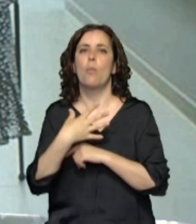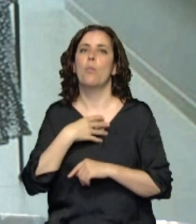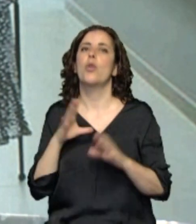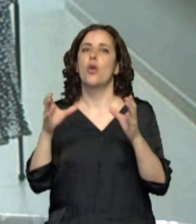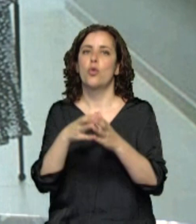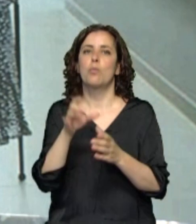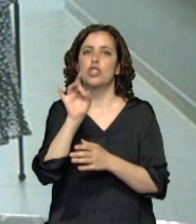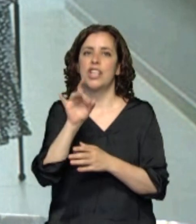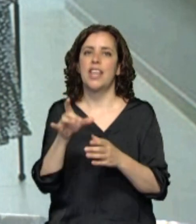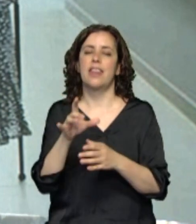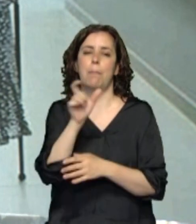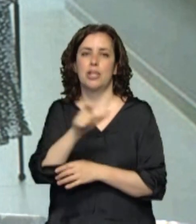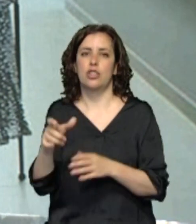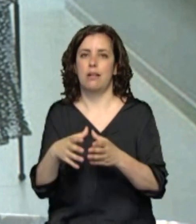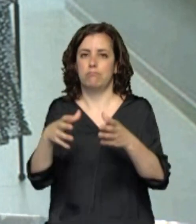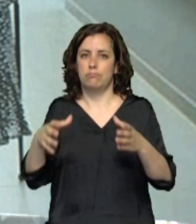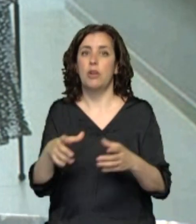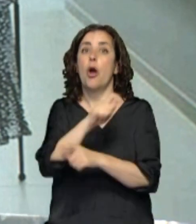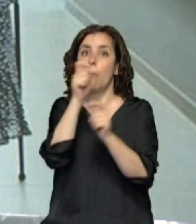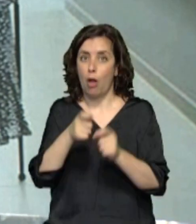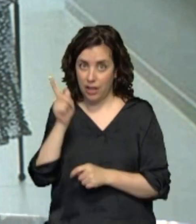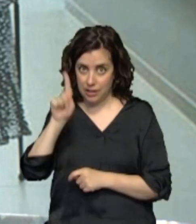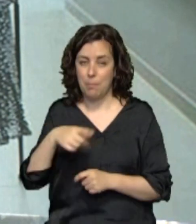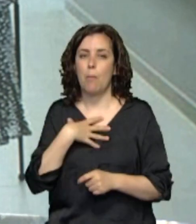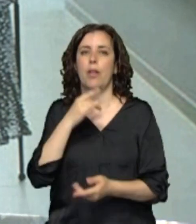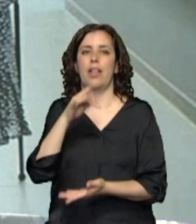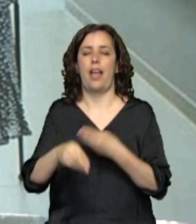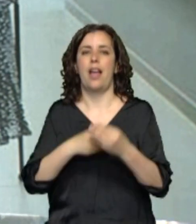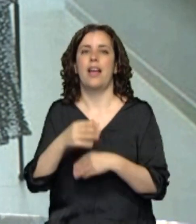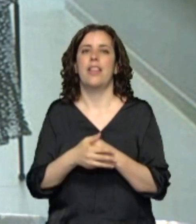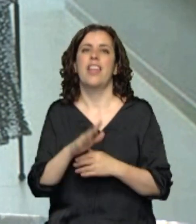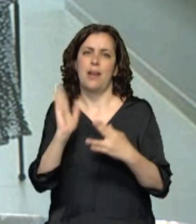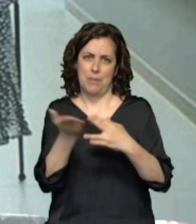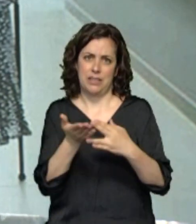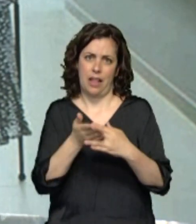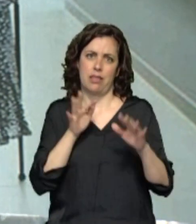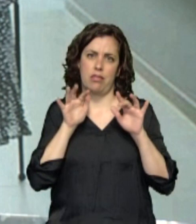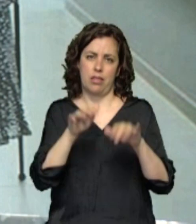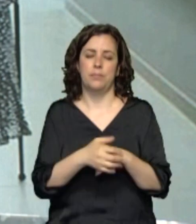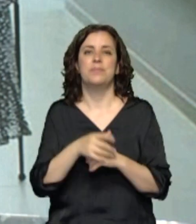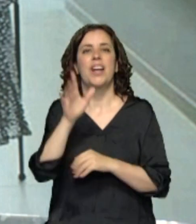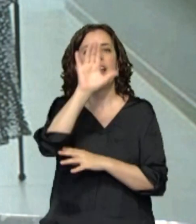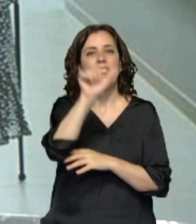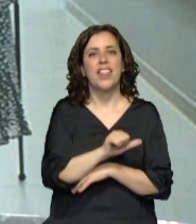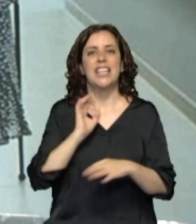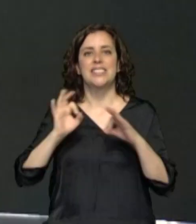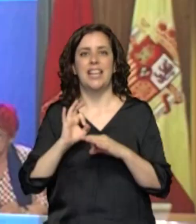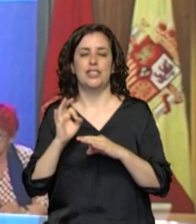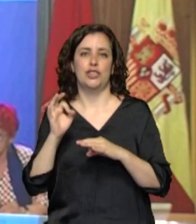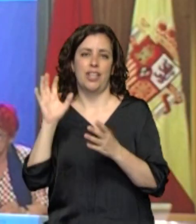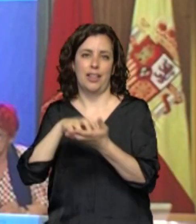de hasta 15 personas. Se podrán celebrar bodas con aforo al 50%, se reabrirán cines, teatros y centros comerciales. Lo vemos.